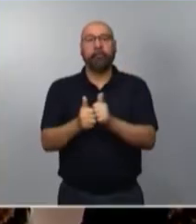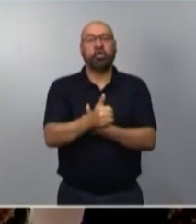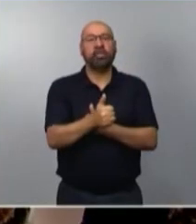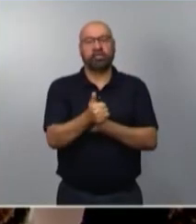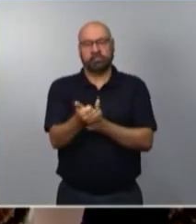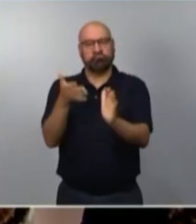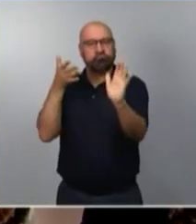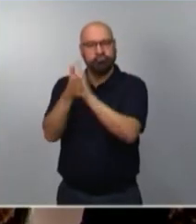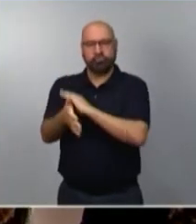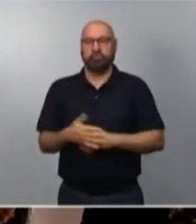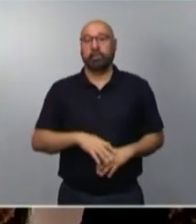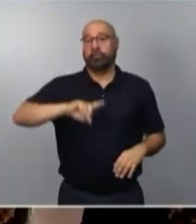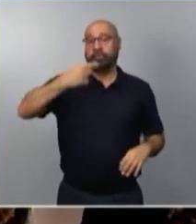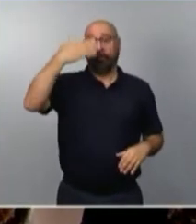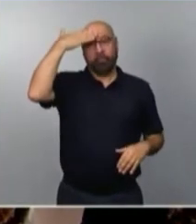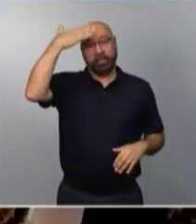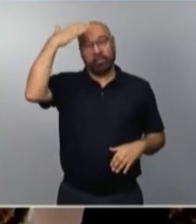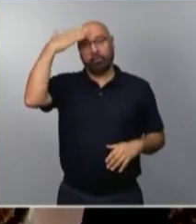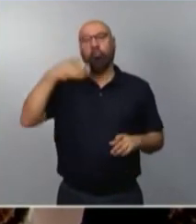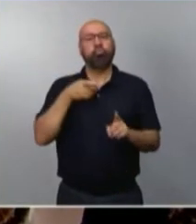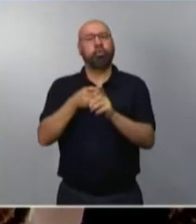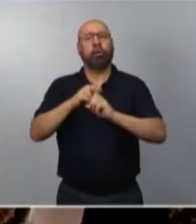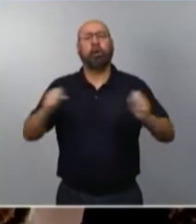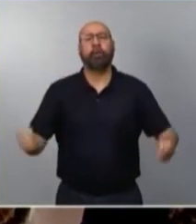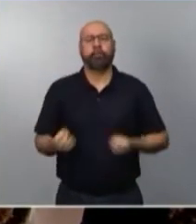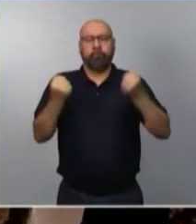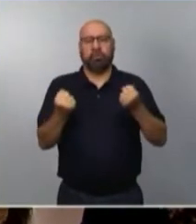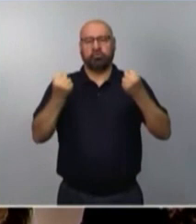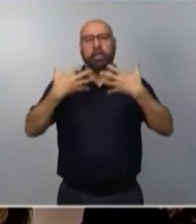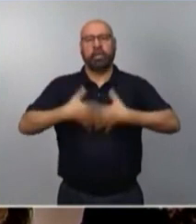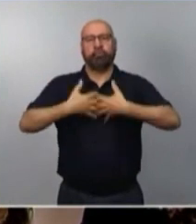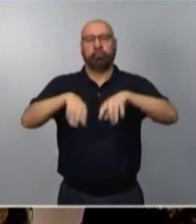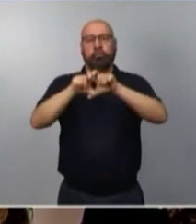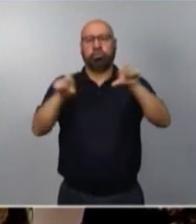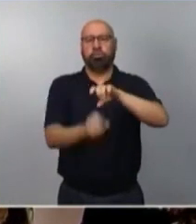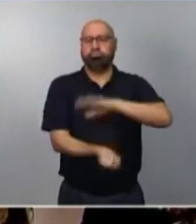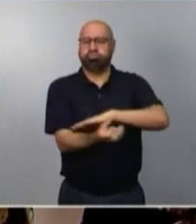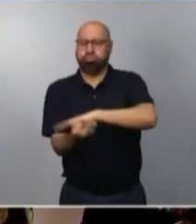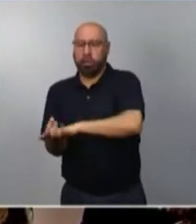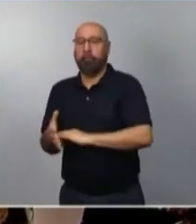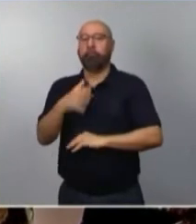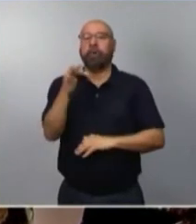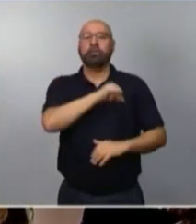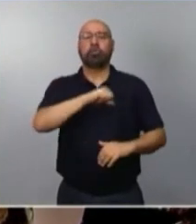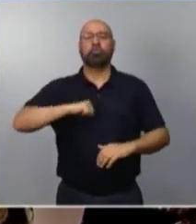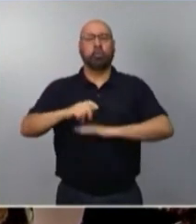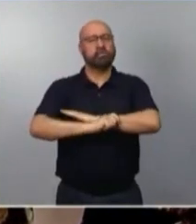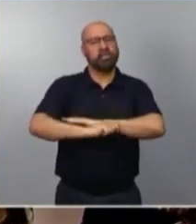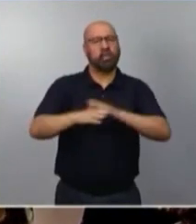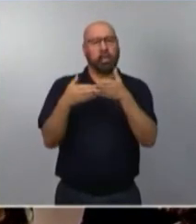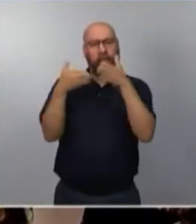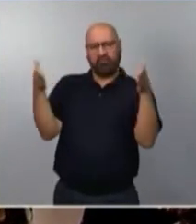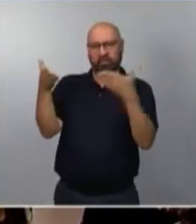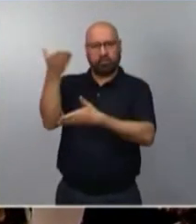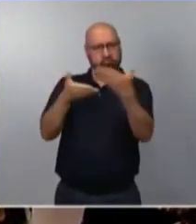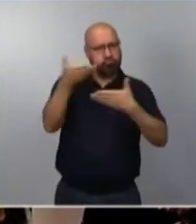Nuestra principal prioridad tiene que ser impulsar la reindustrialización de Europa y garantizar la autonomía estratégica abierta. Creo que a lo largo de estos últimos